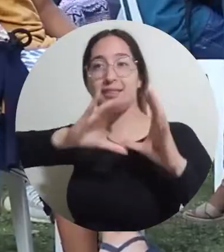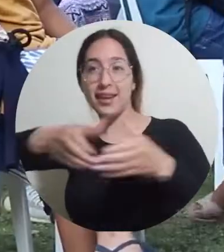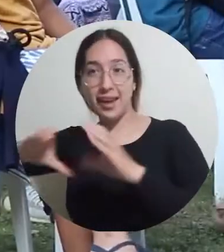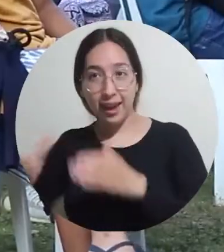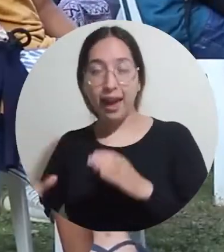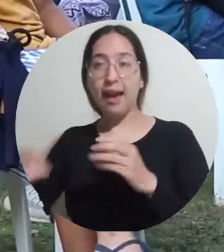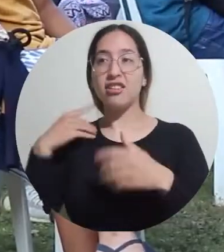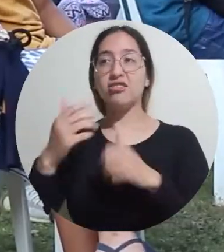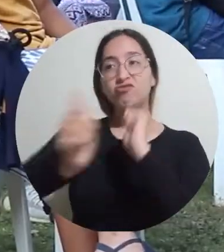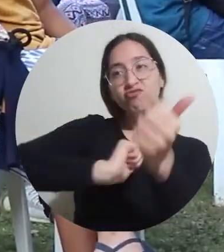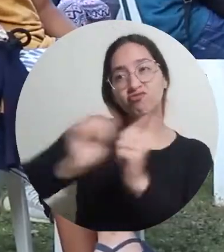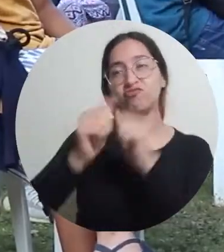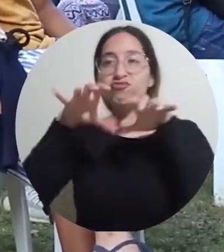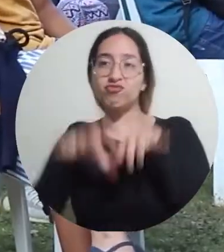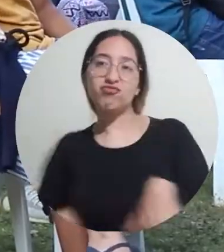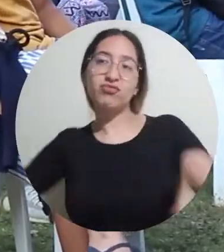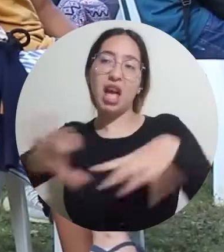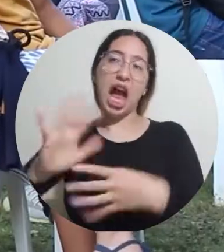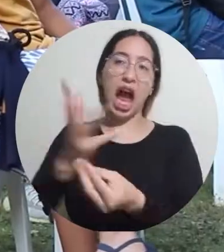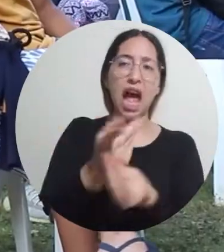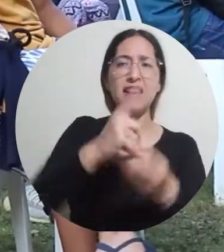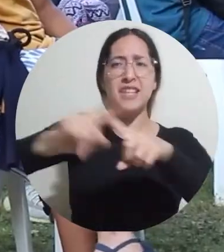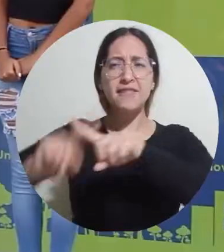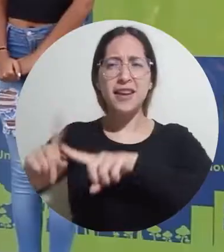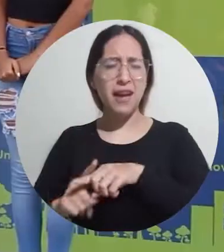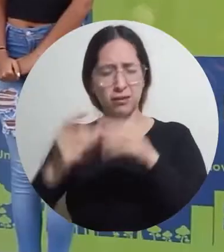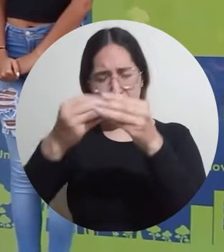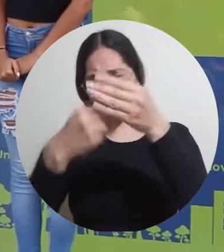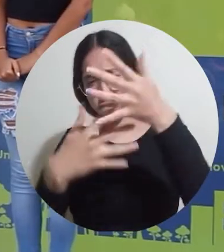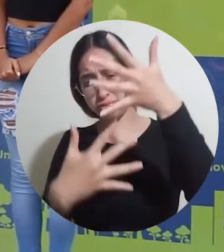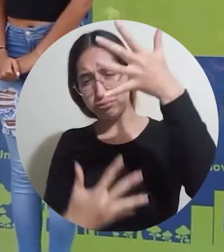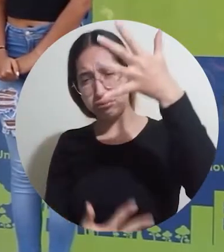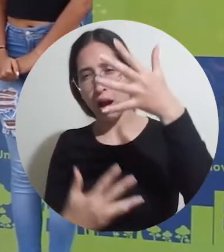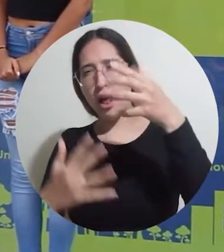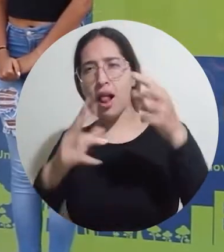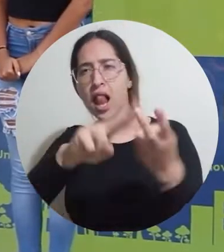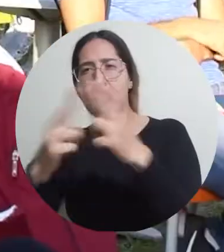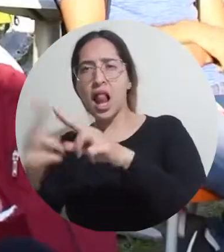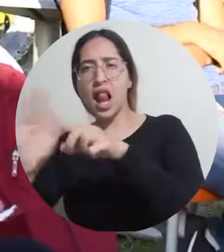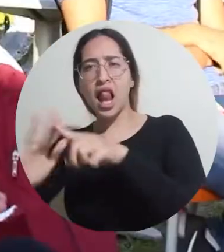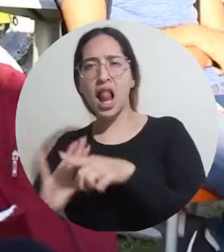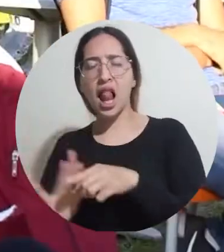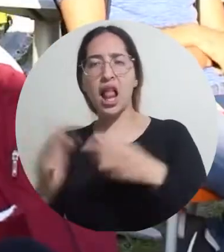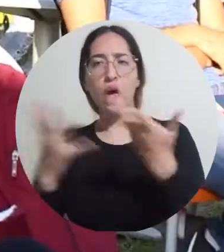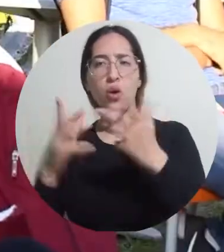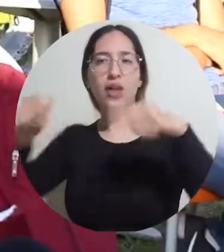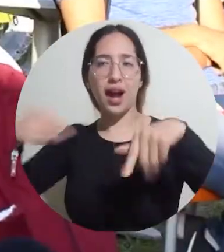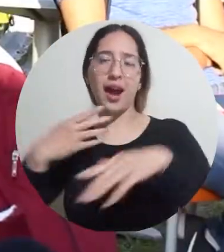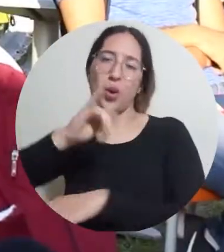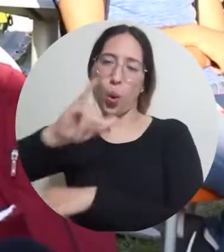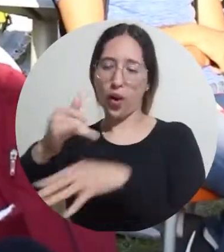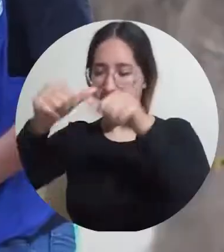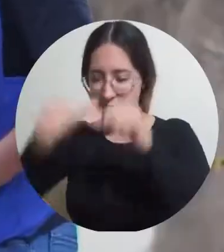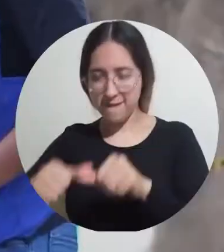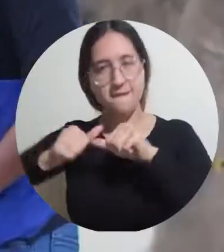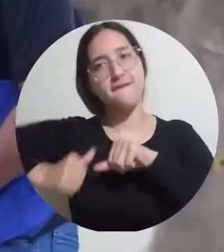actividad deportiva, son algunas de las actividades que se llevarán a cabo en estas jornadas llenas de alegría.